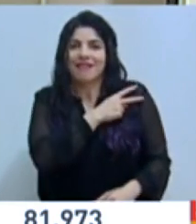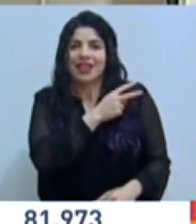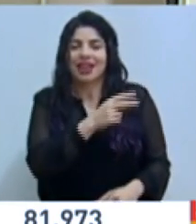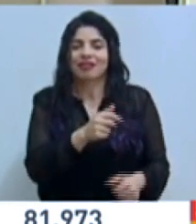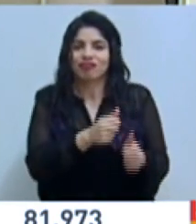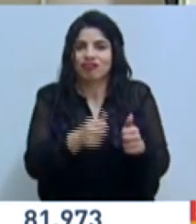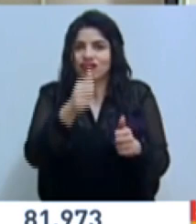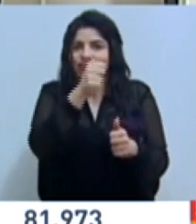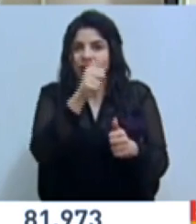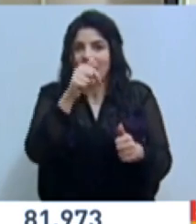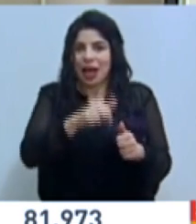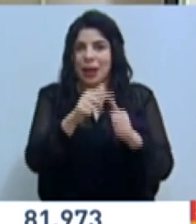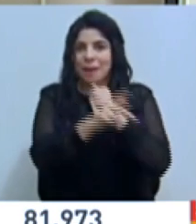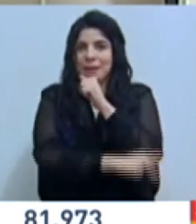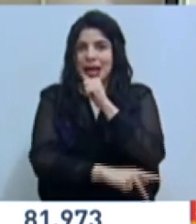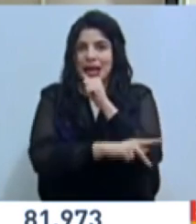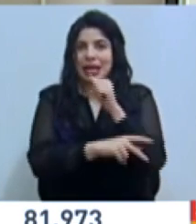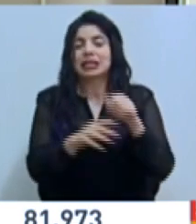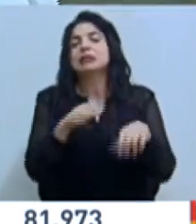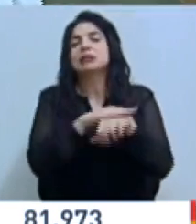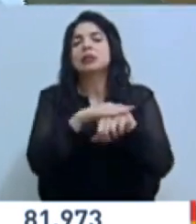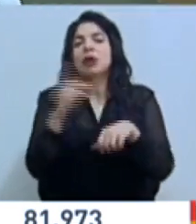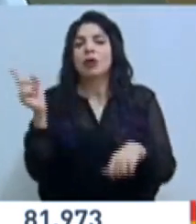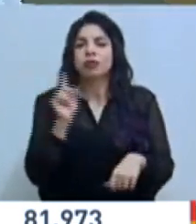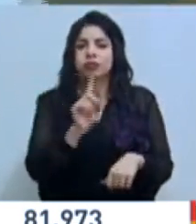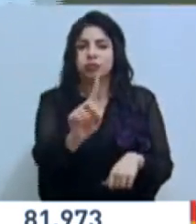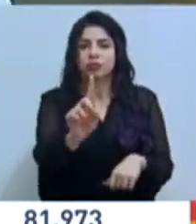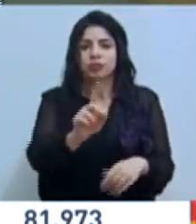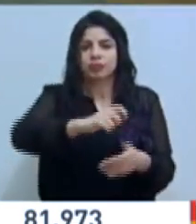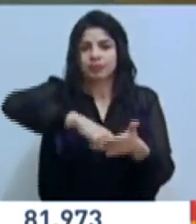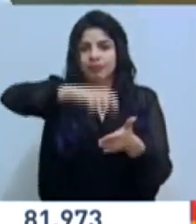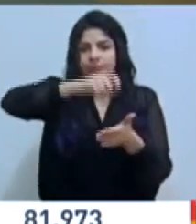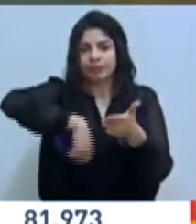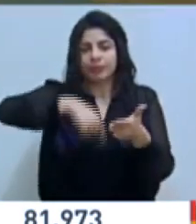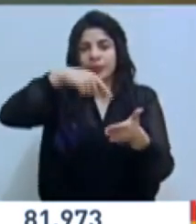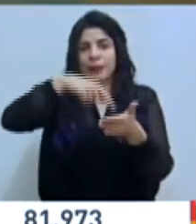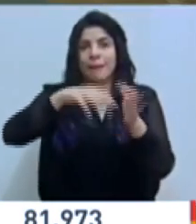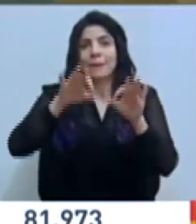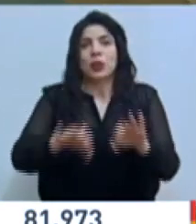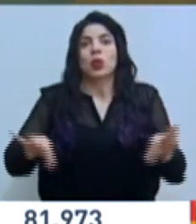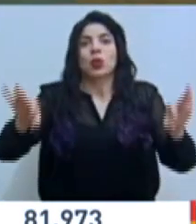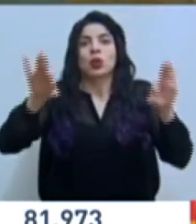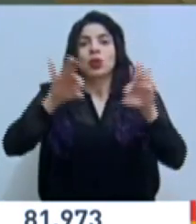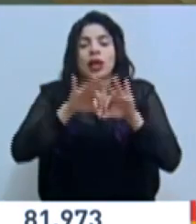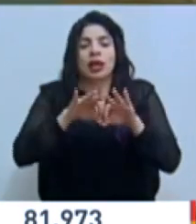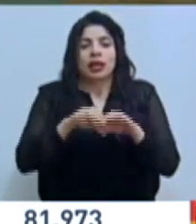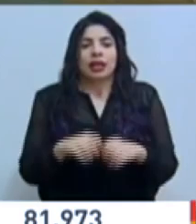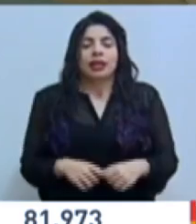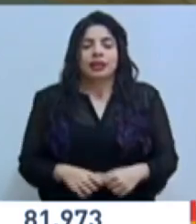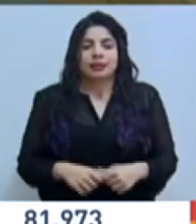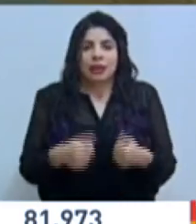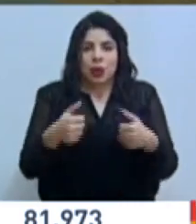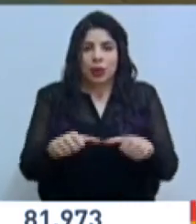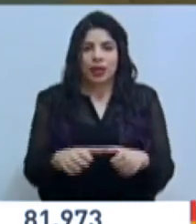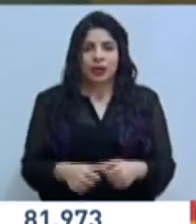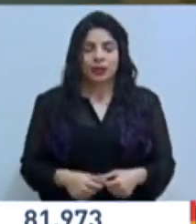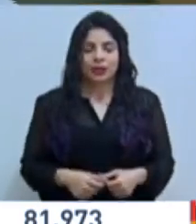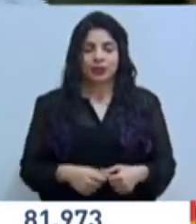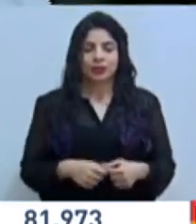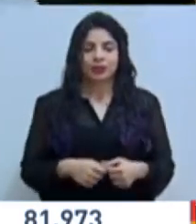en Costa Rica, por favor, suscribir este importante acuerdo.